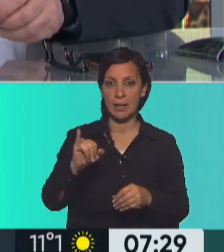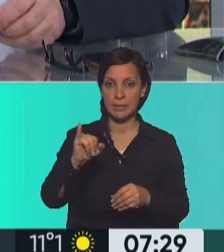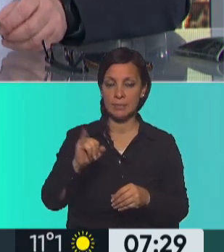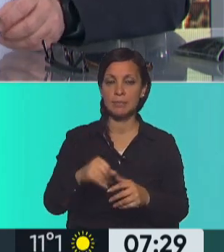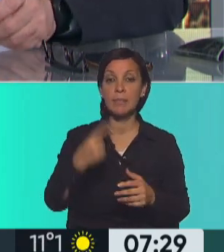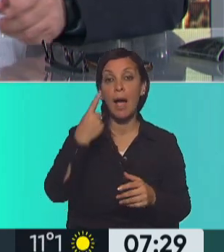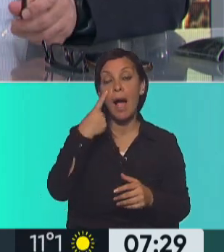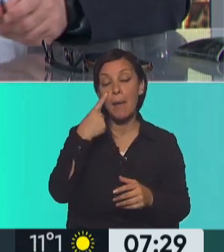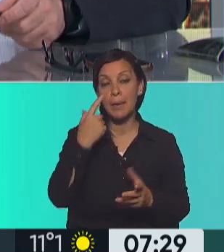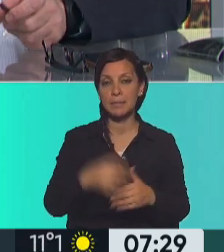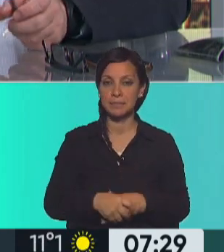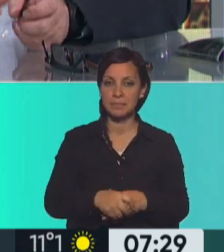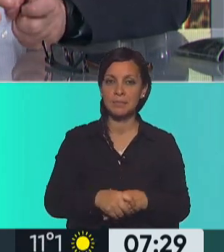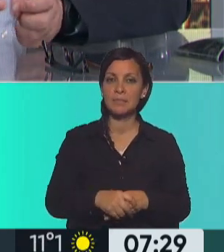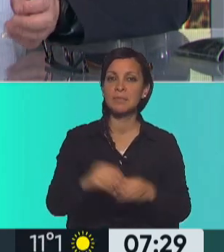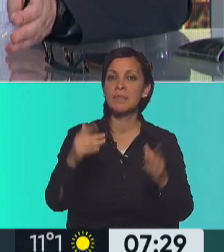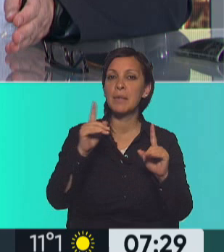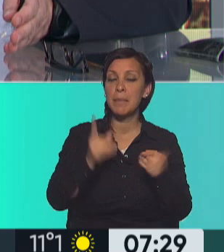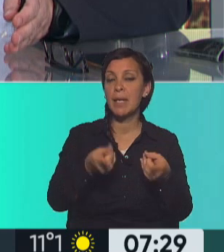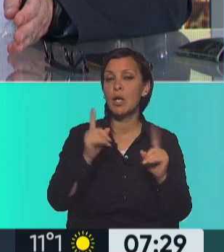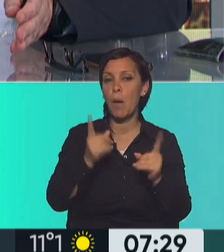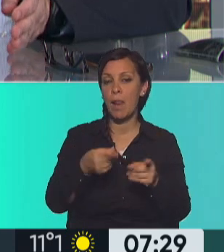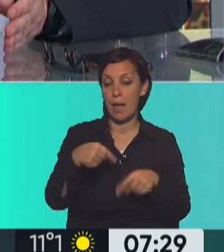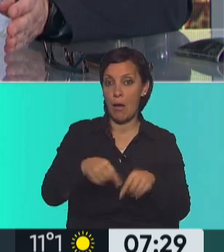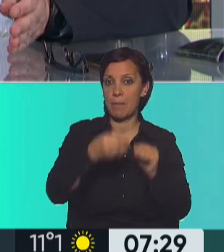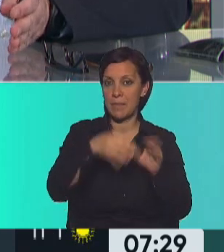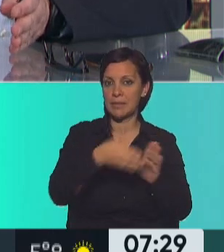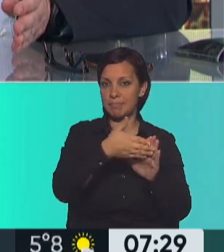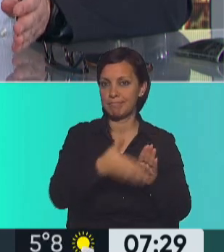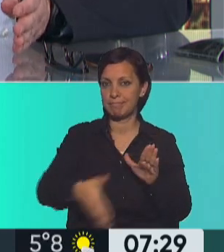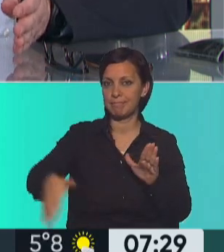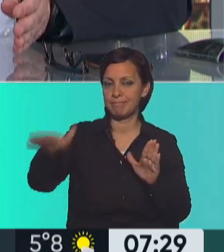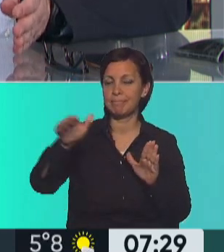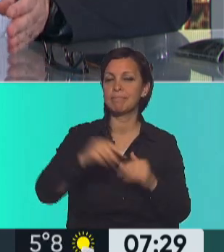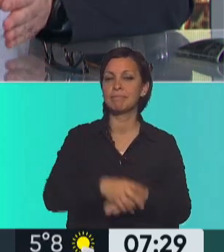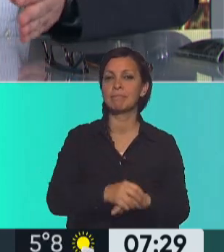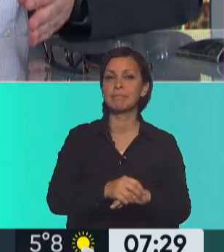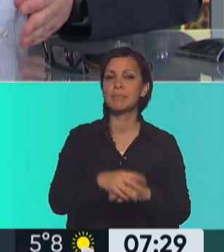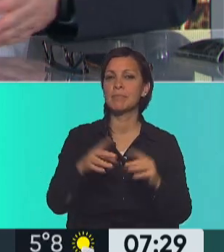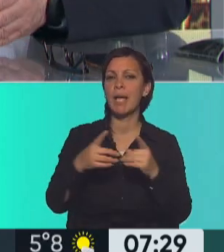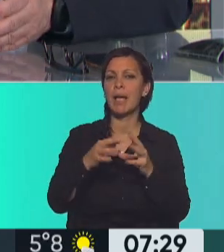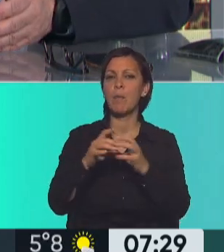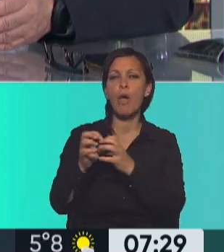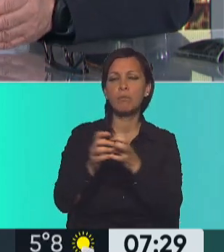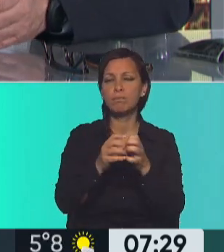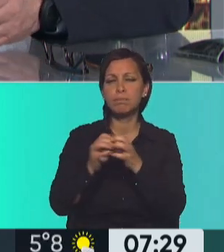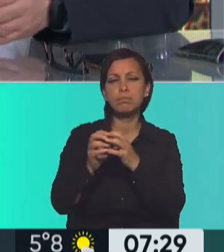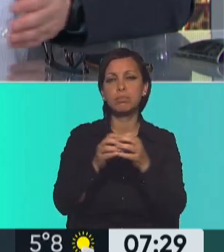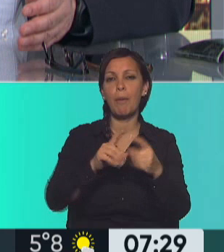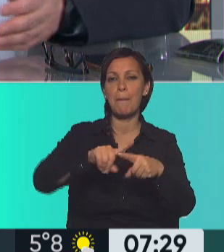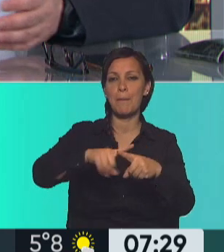si finalmente sucede. Lo cierto es que se abre a partir de ahora una discusión política